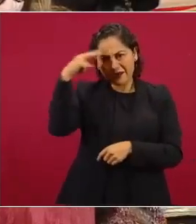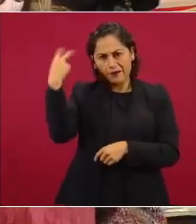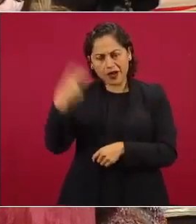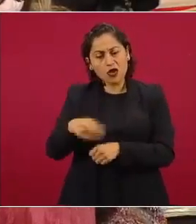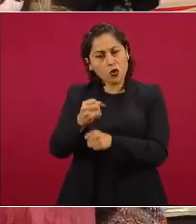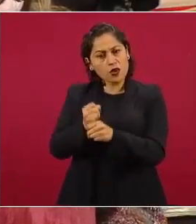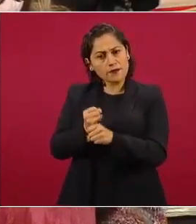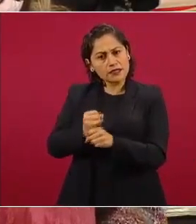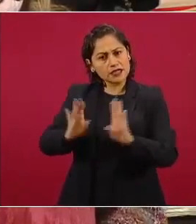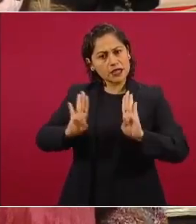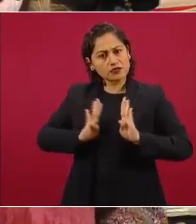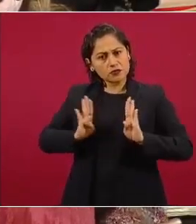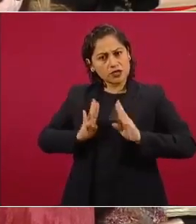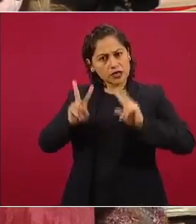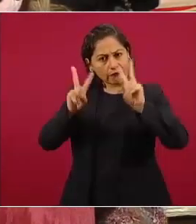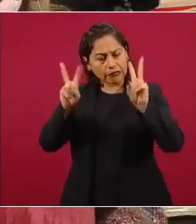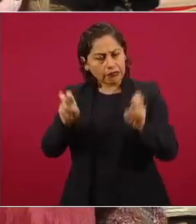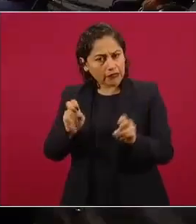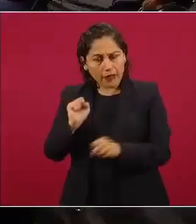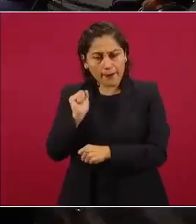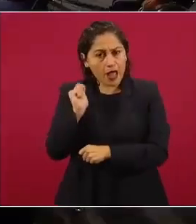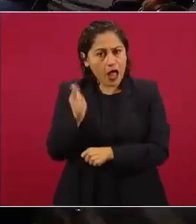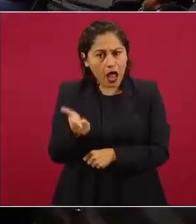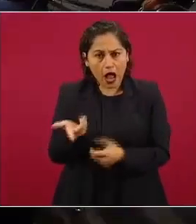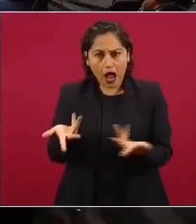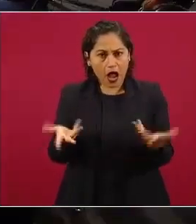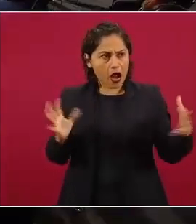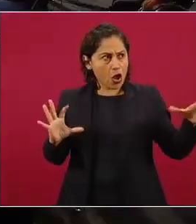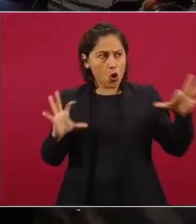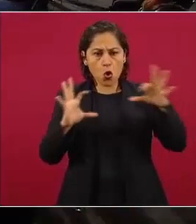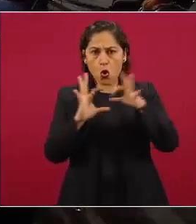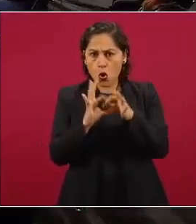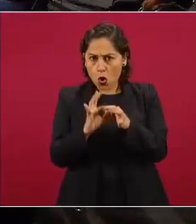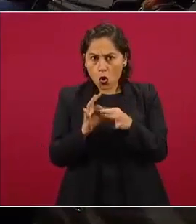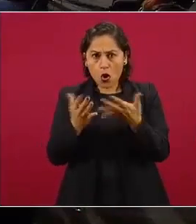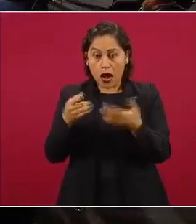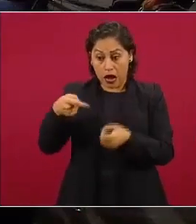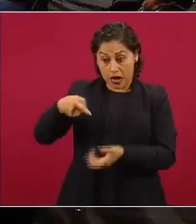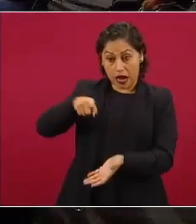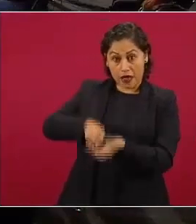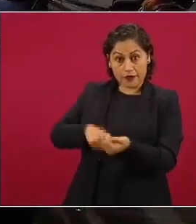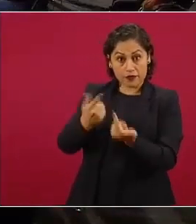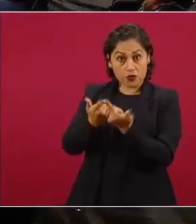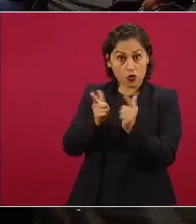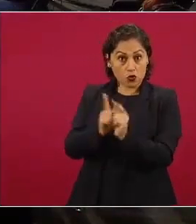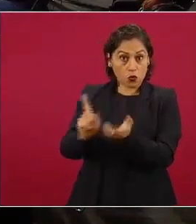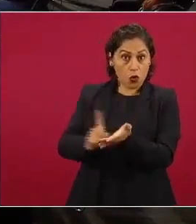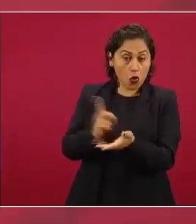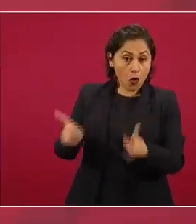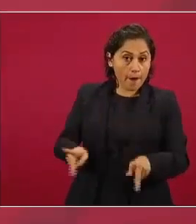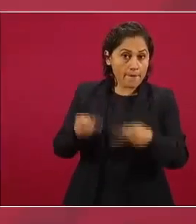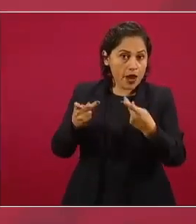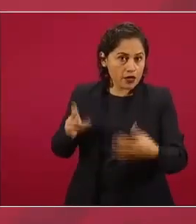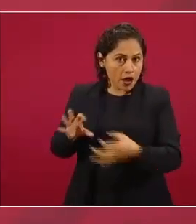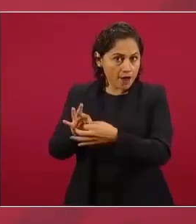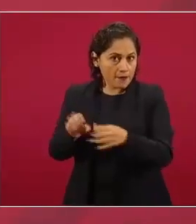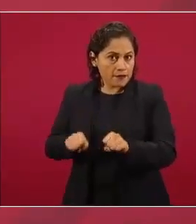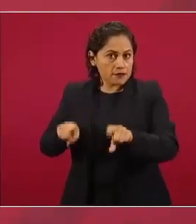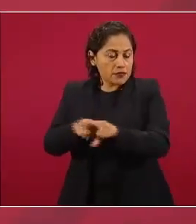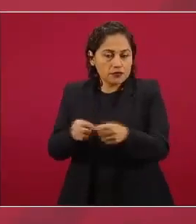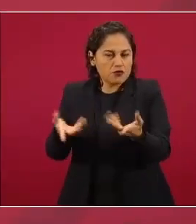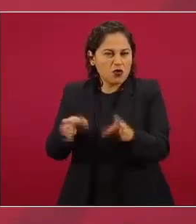para identificar si tuviera algún vínculo con el narco como se decía viene como ciudadano